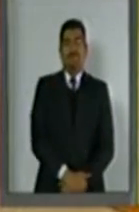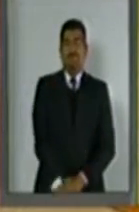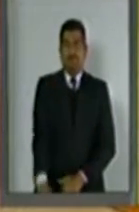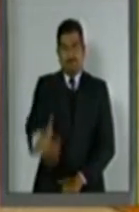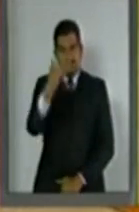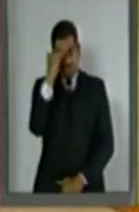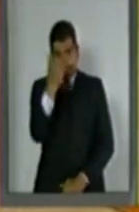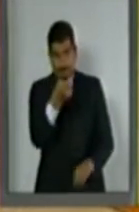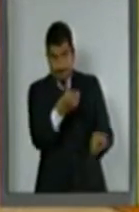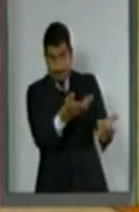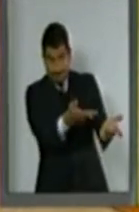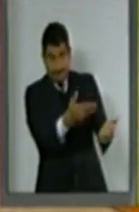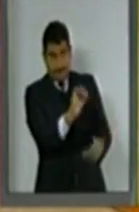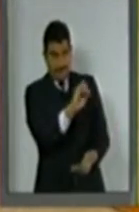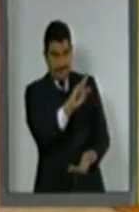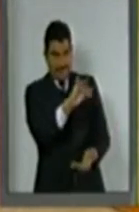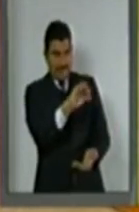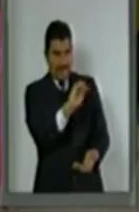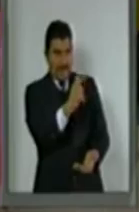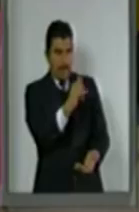Coordinador Emilio Gamboa.